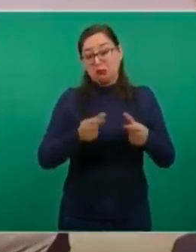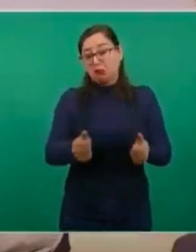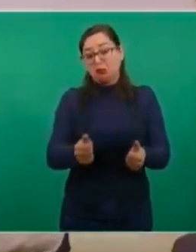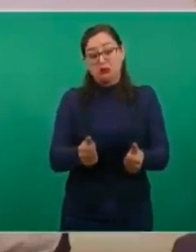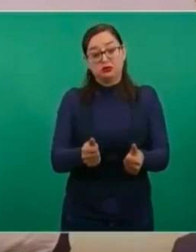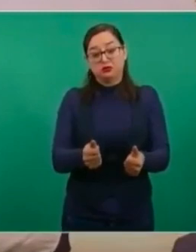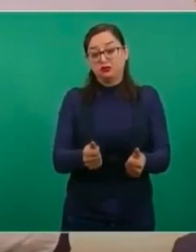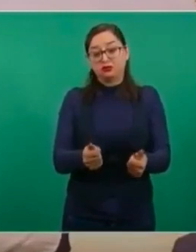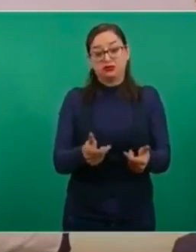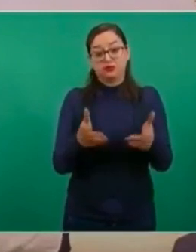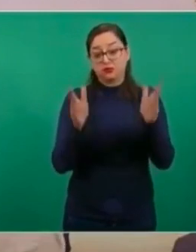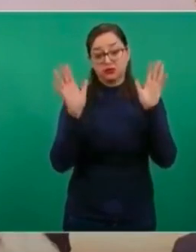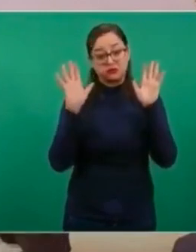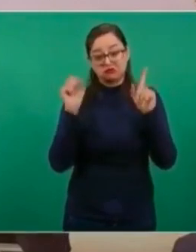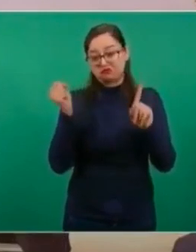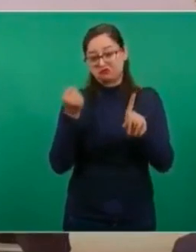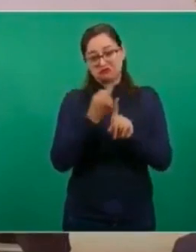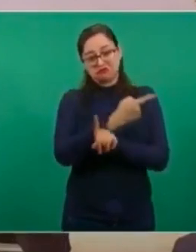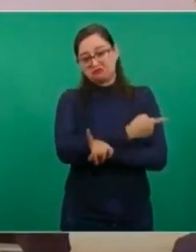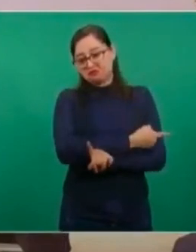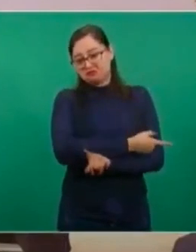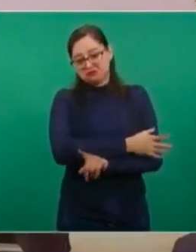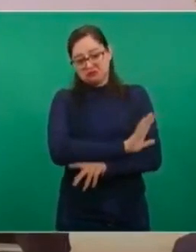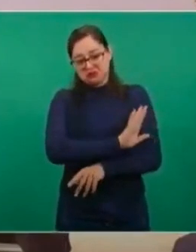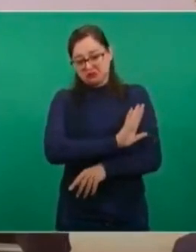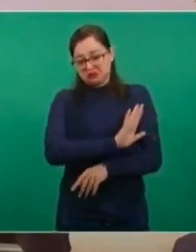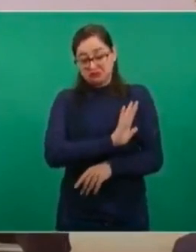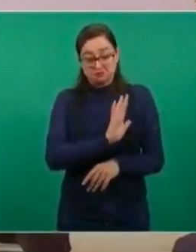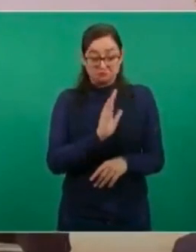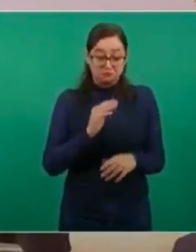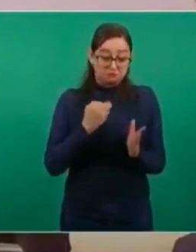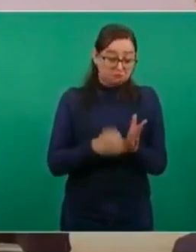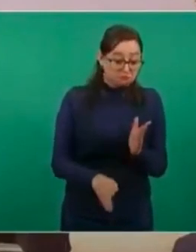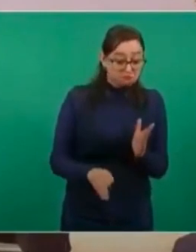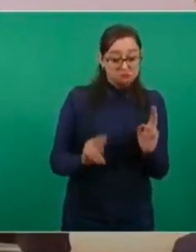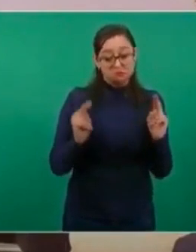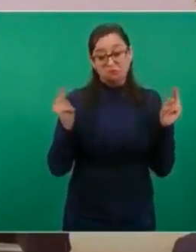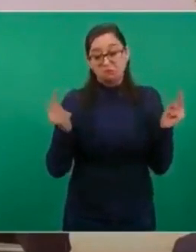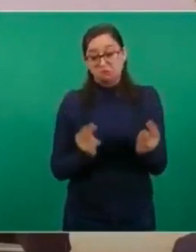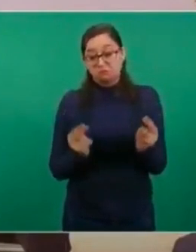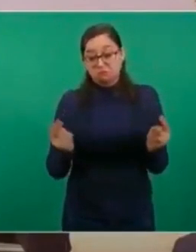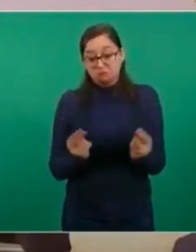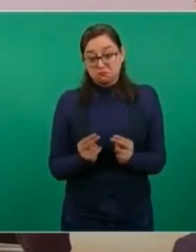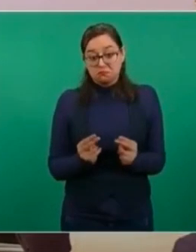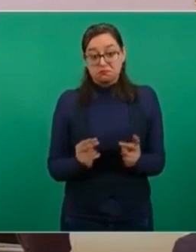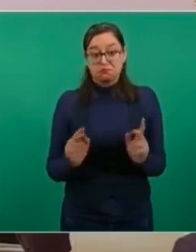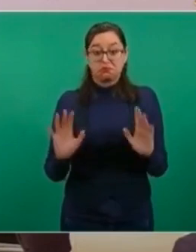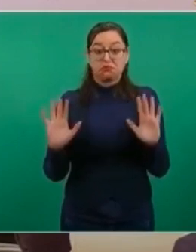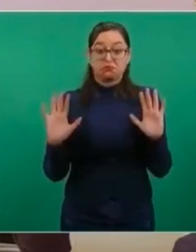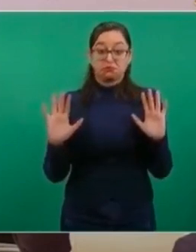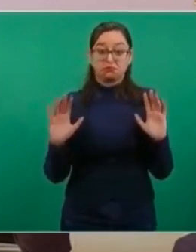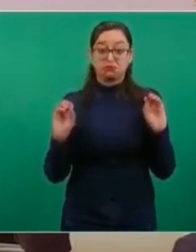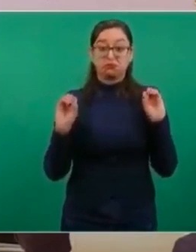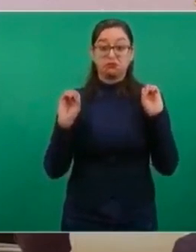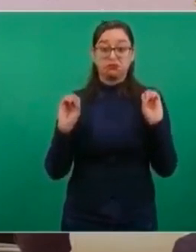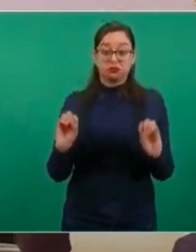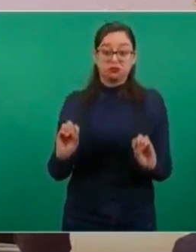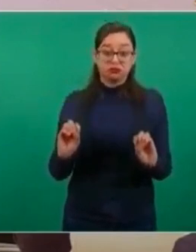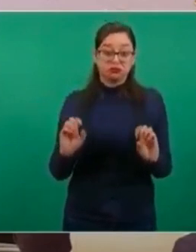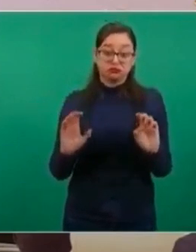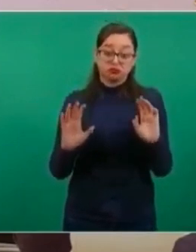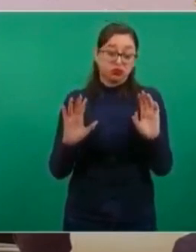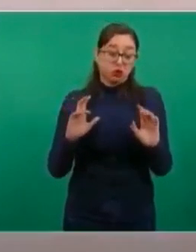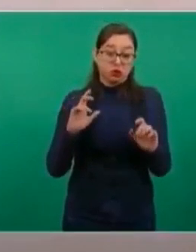otras necesidades o otras